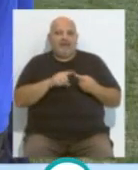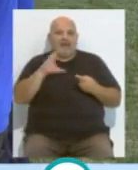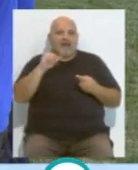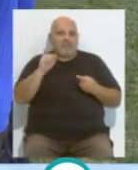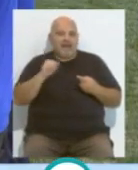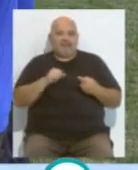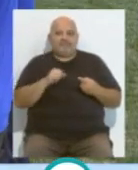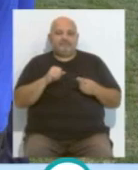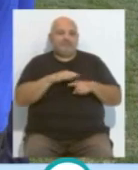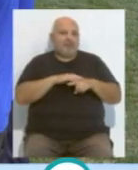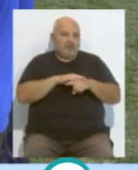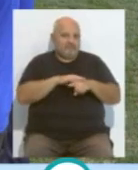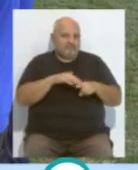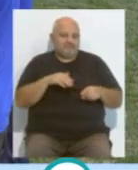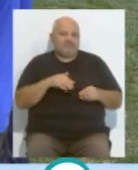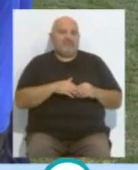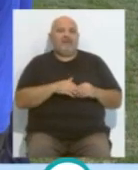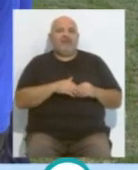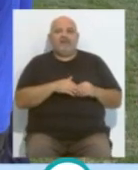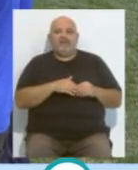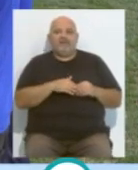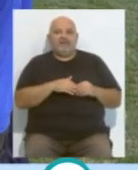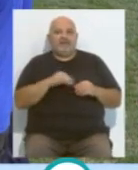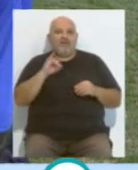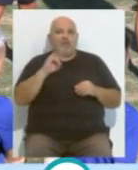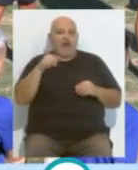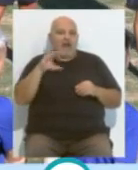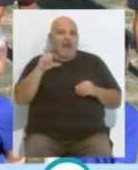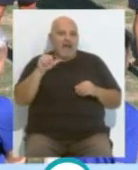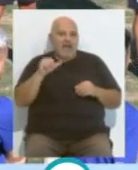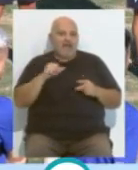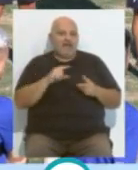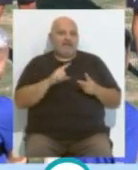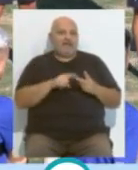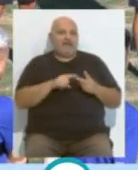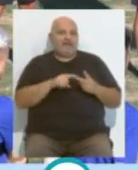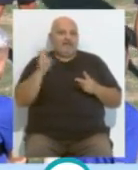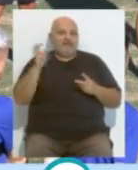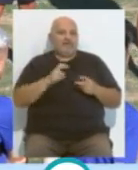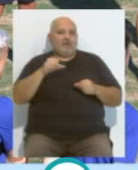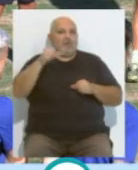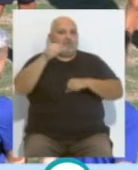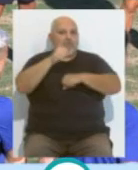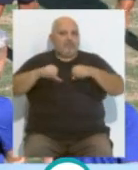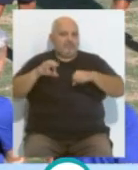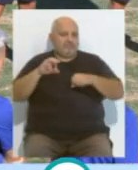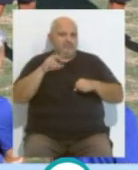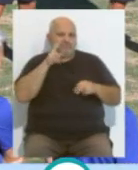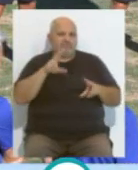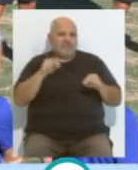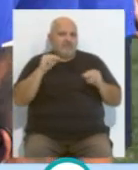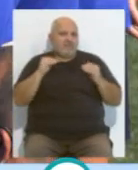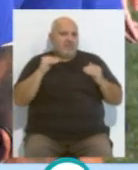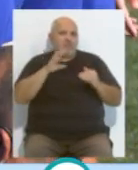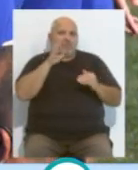Capa, perdón, estamos hablando de Juan Cala, que viene de una operación de menisco, no terminó la